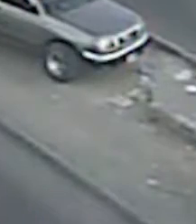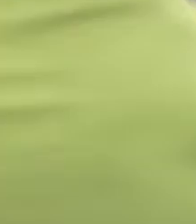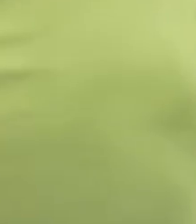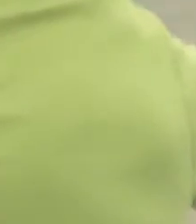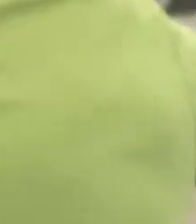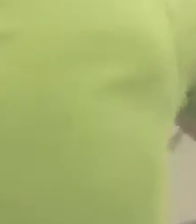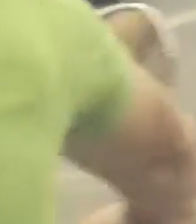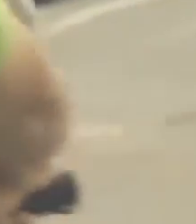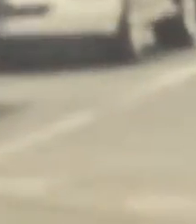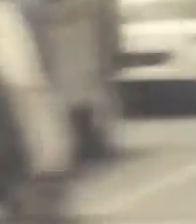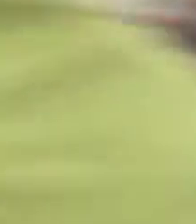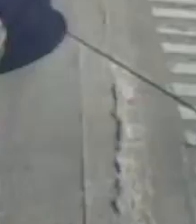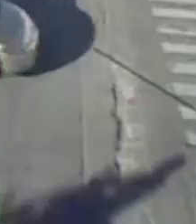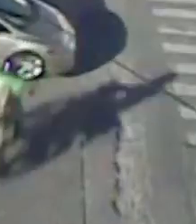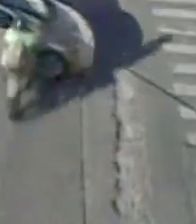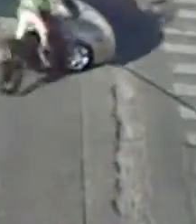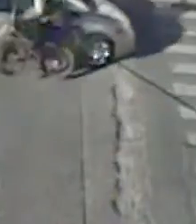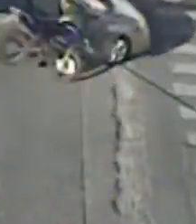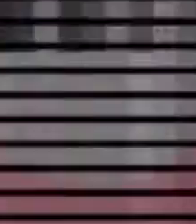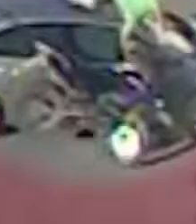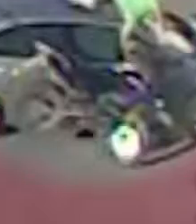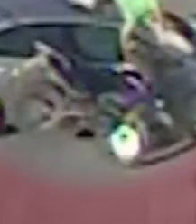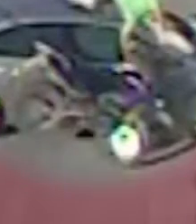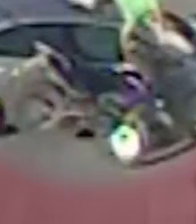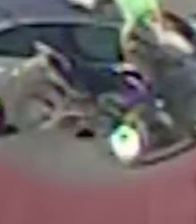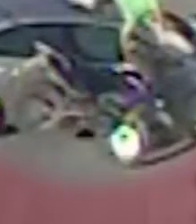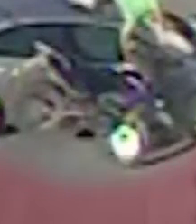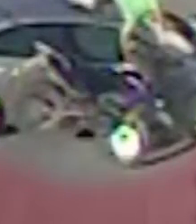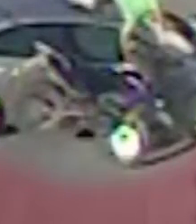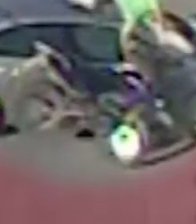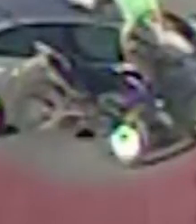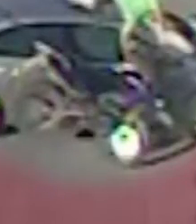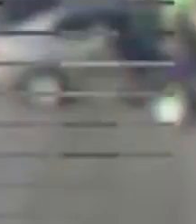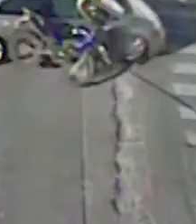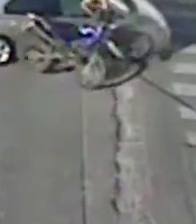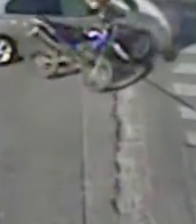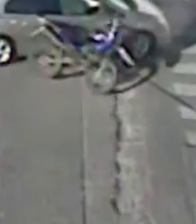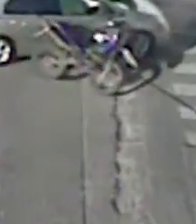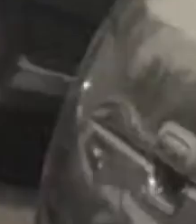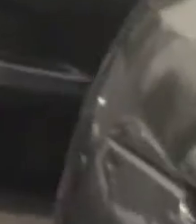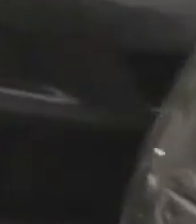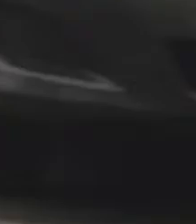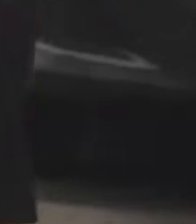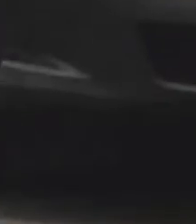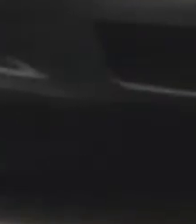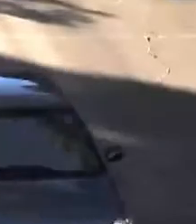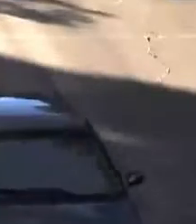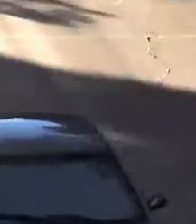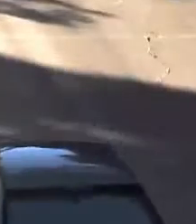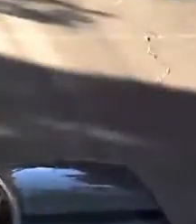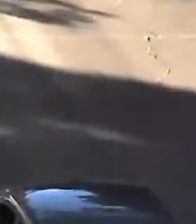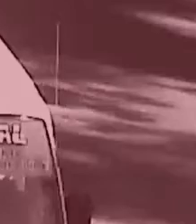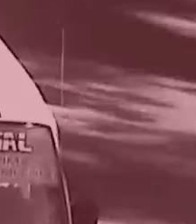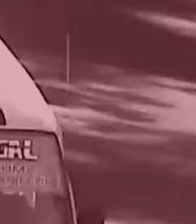La mayoría de los accidentes en motocicleta se producen por exceso de velocidad o conducción imprudente.